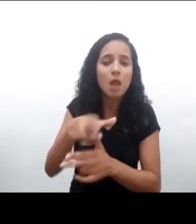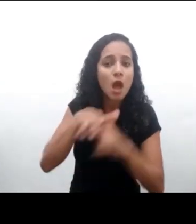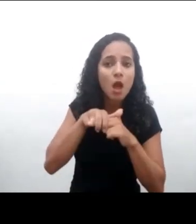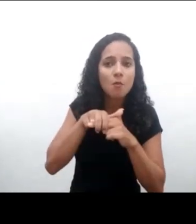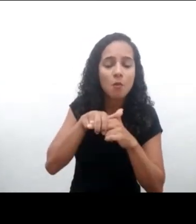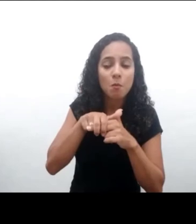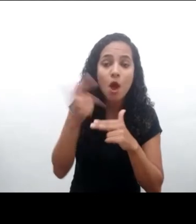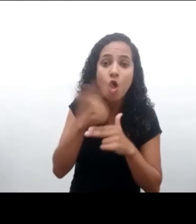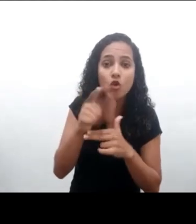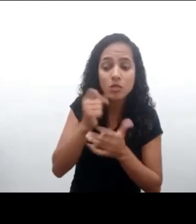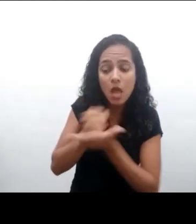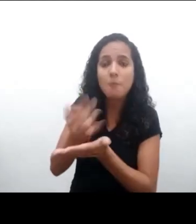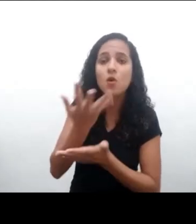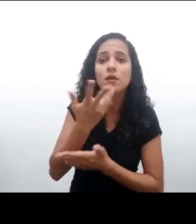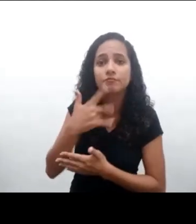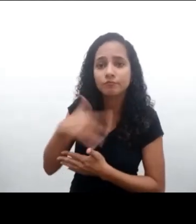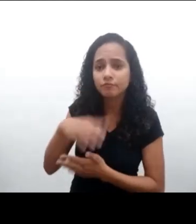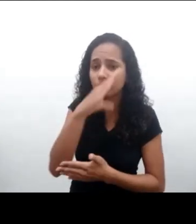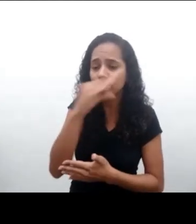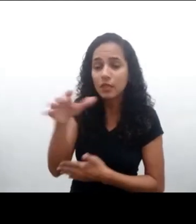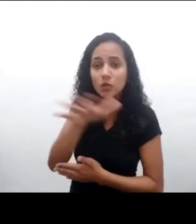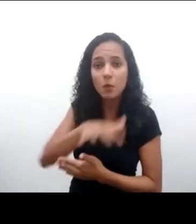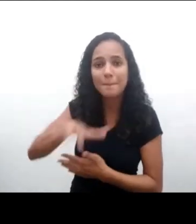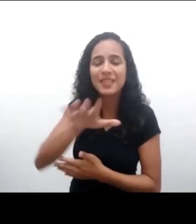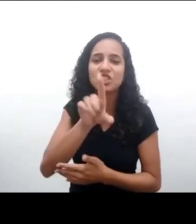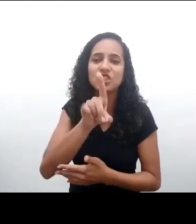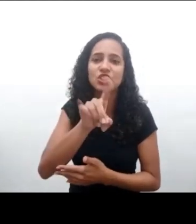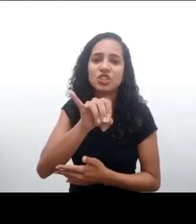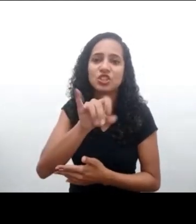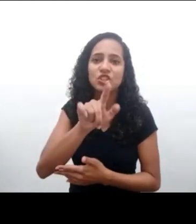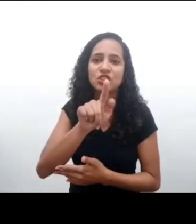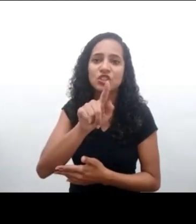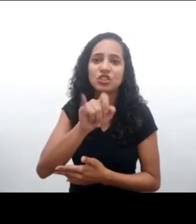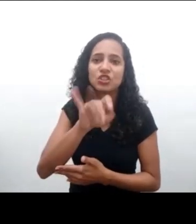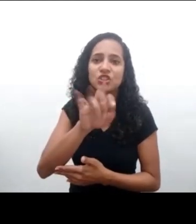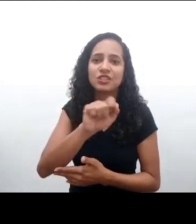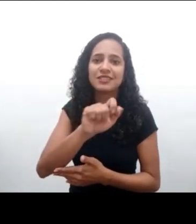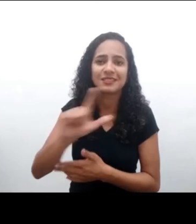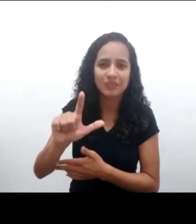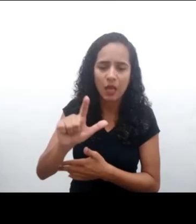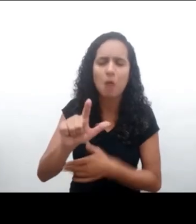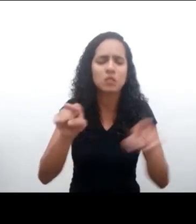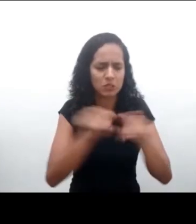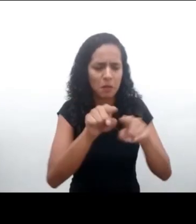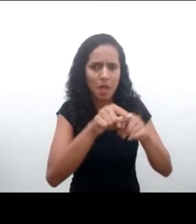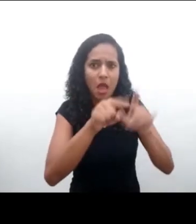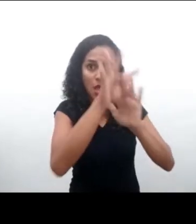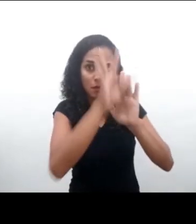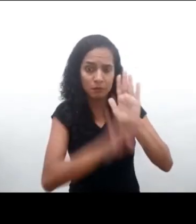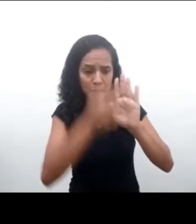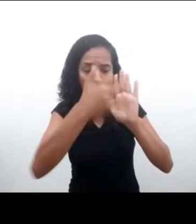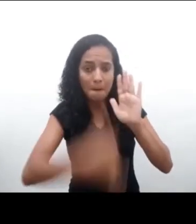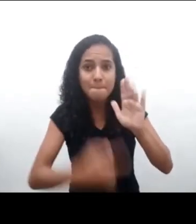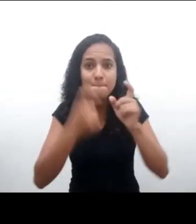digital. Y por último, los temores, las preocupaciones, con temas supersensibles y que en la